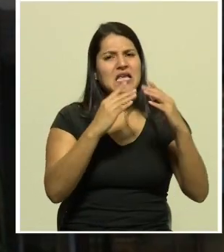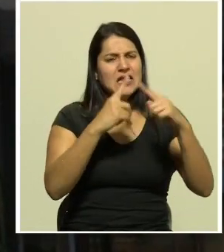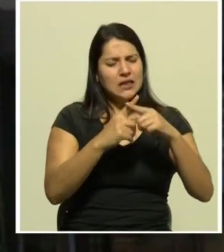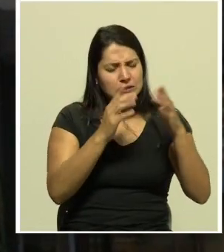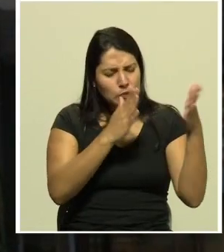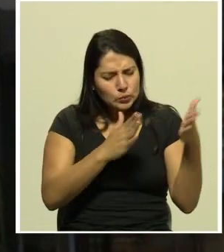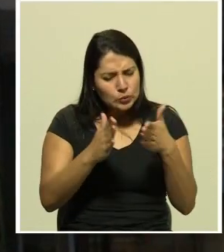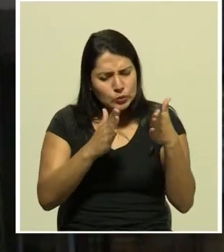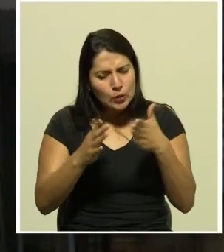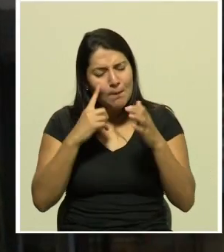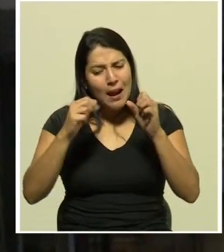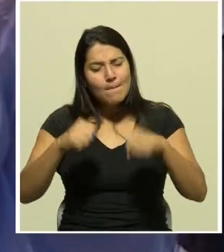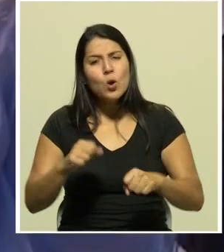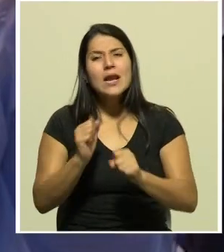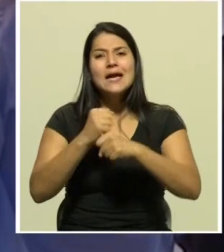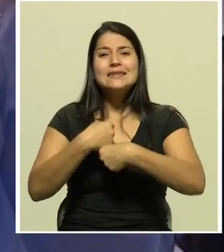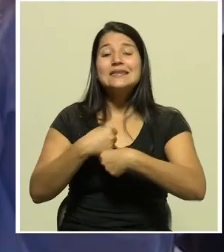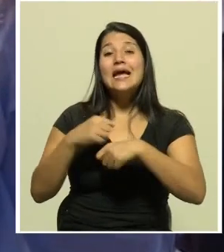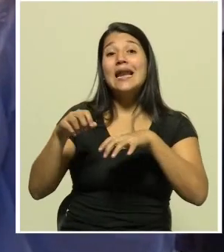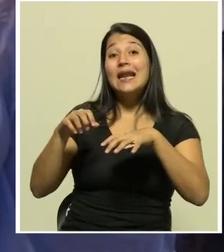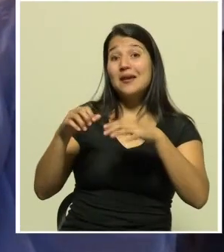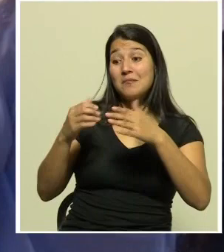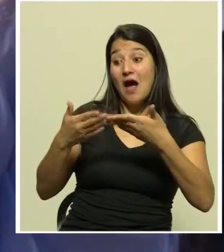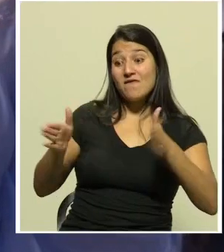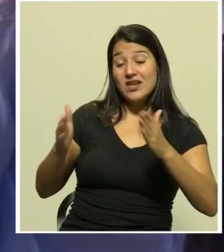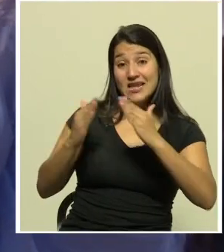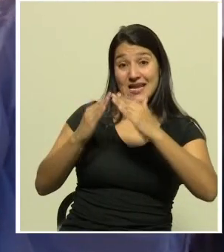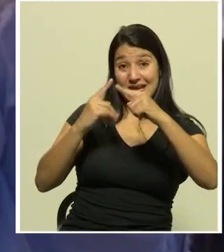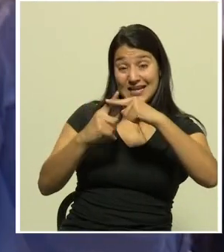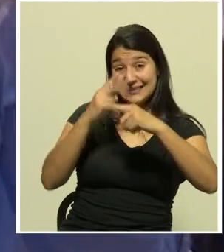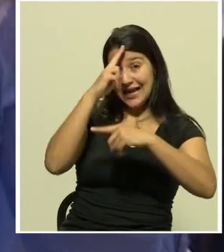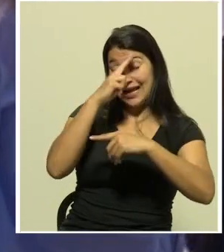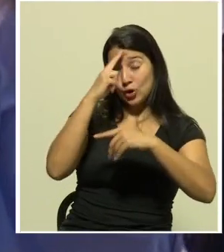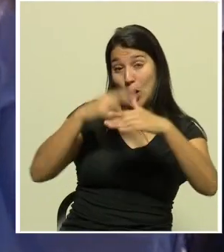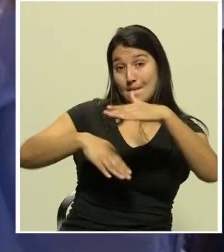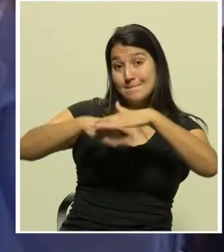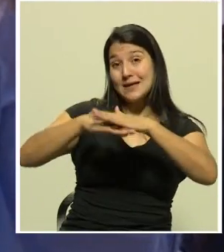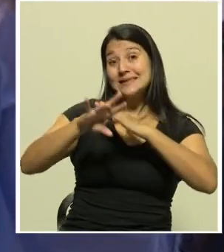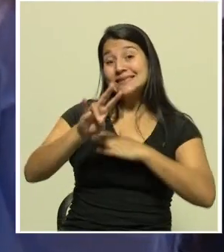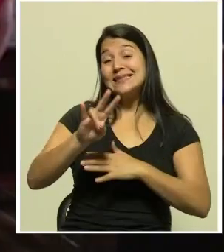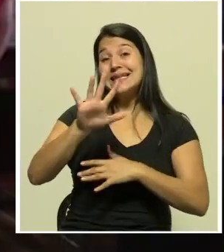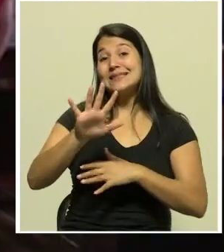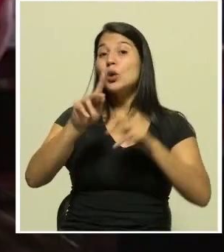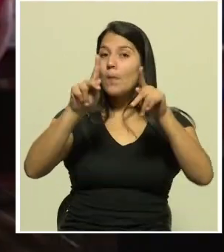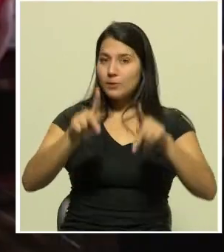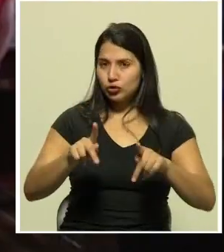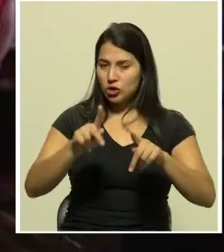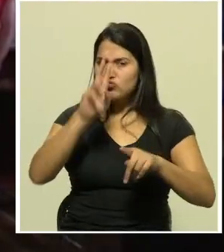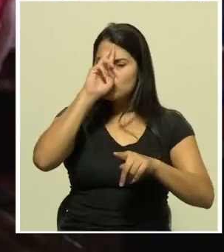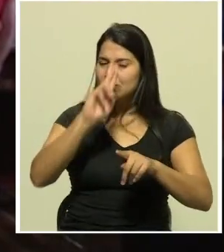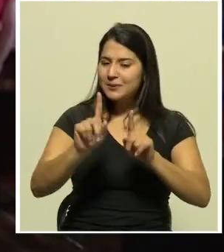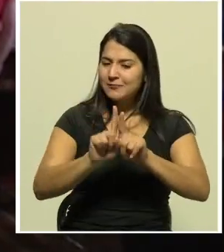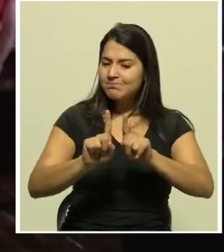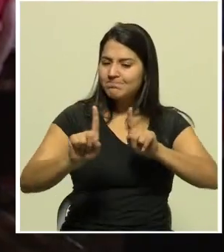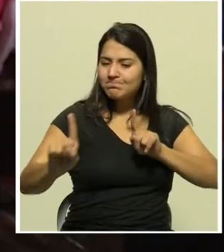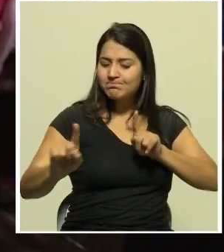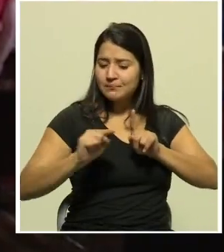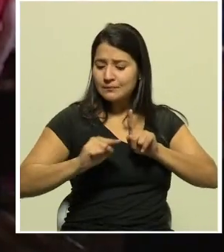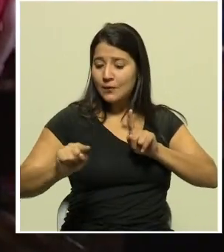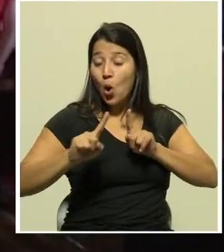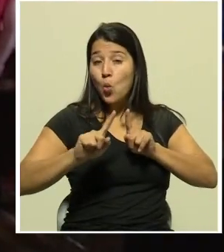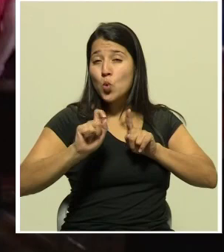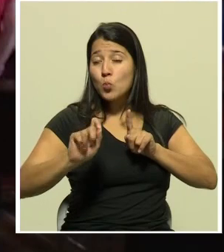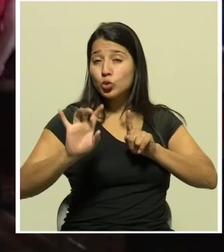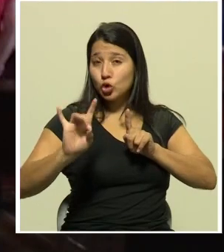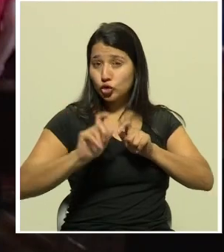un máximo de 75 personas. Aplicarán el distanciamiento de 1.8 metros entre personas, máximo de dos personas por banca,